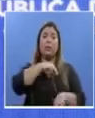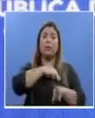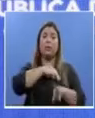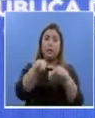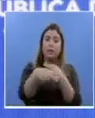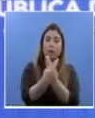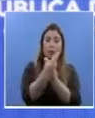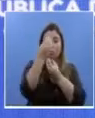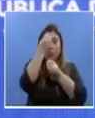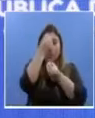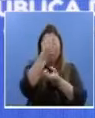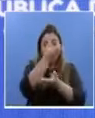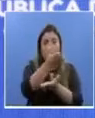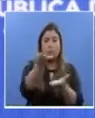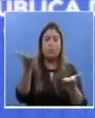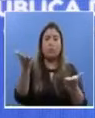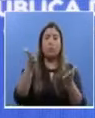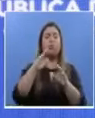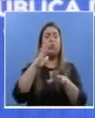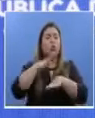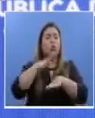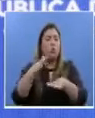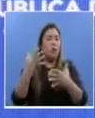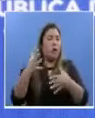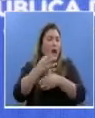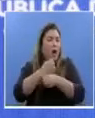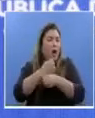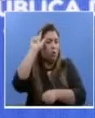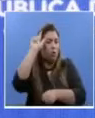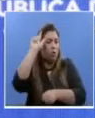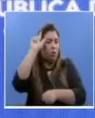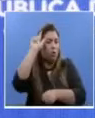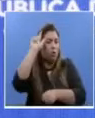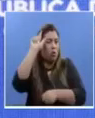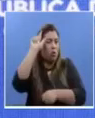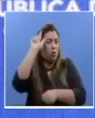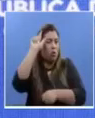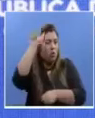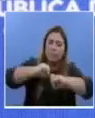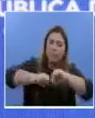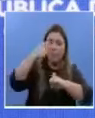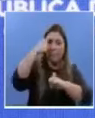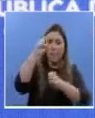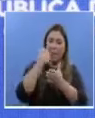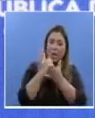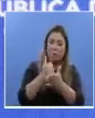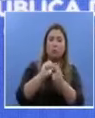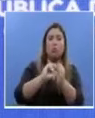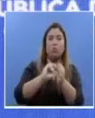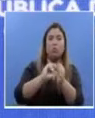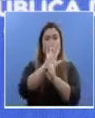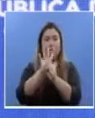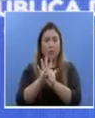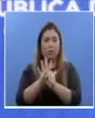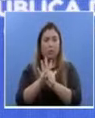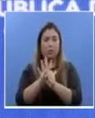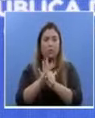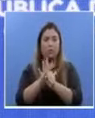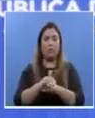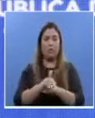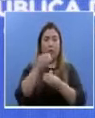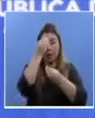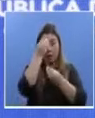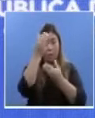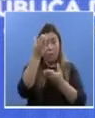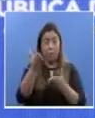continuación las acciones realizadas en la lucha contra el COVID-19 en nuestro país y el informe epidemiológico a